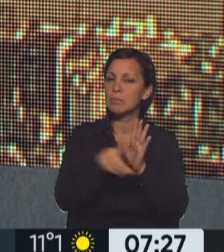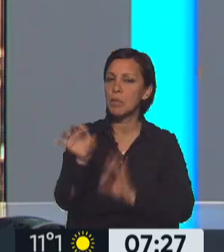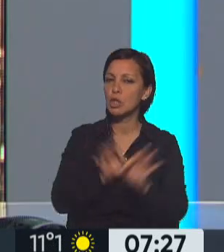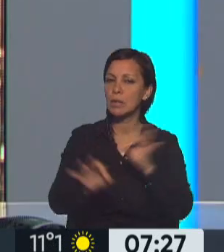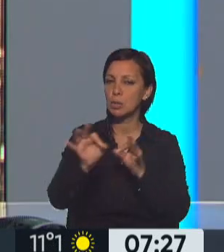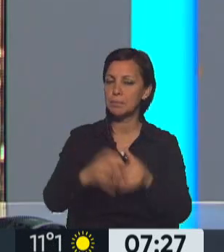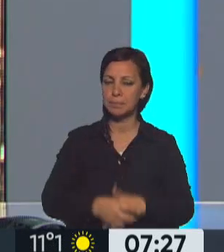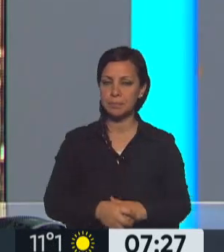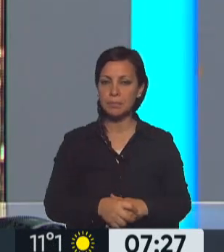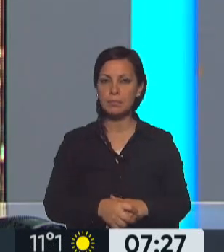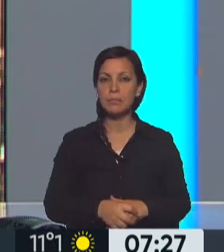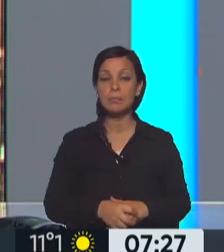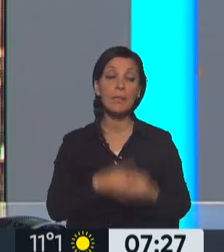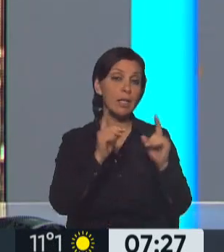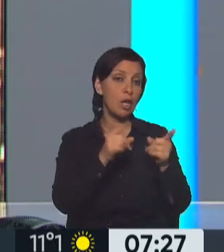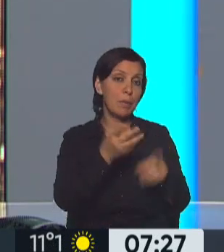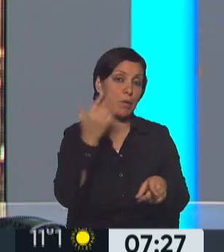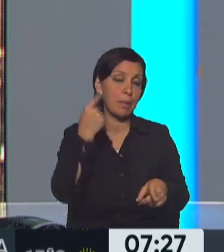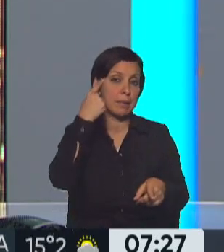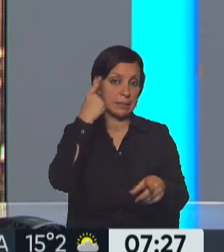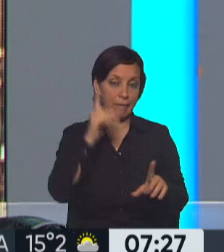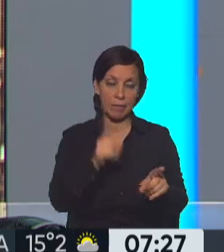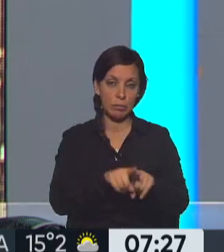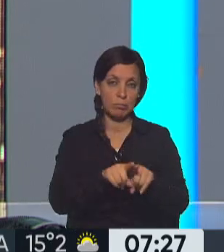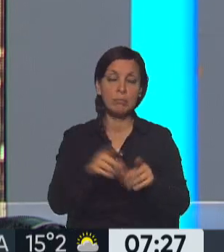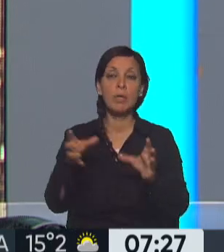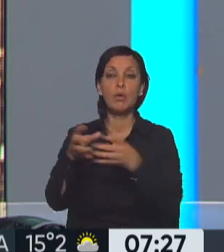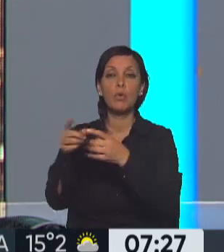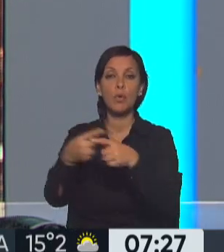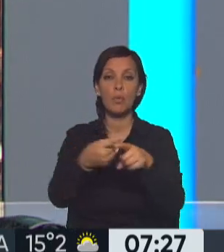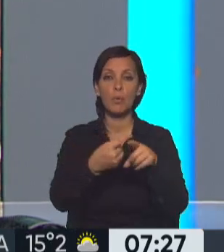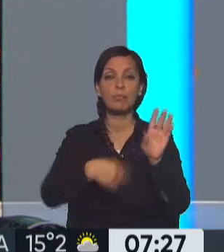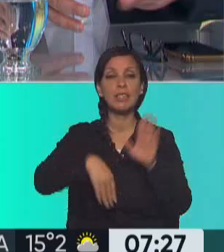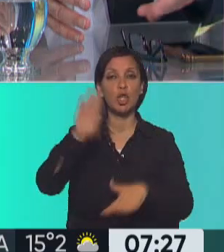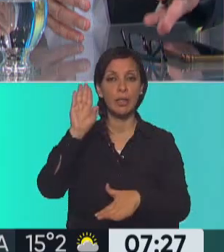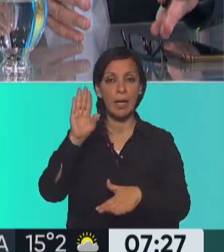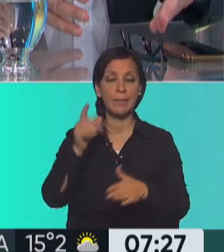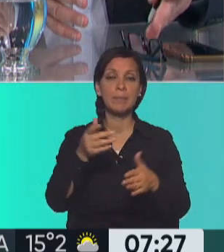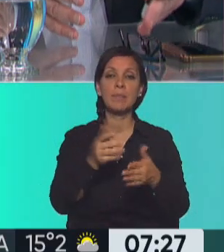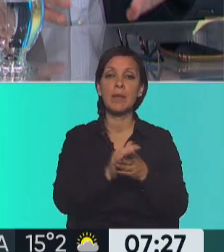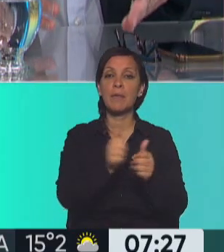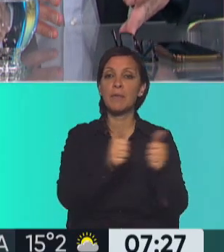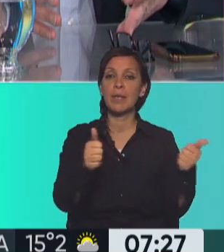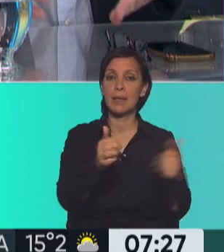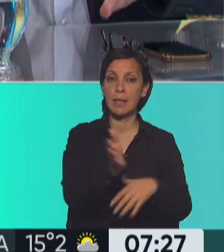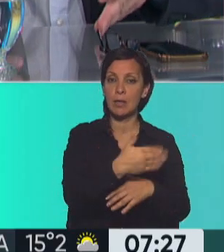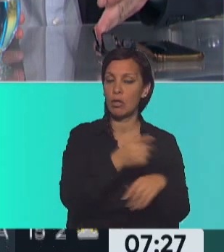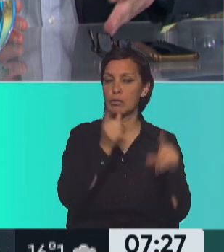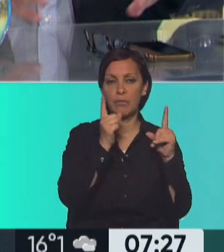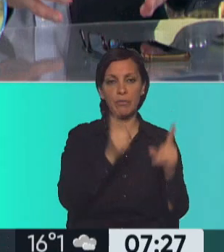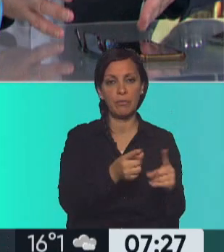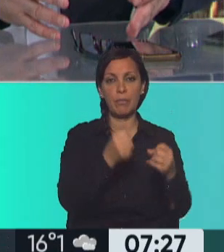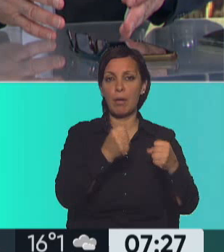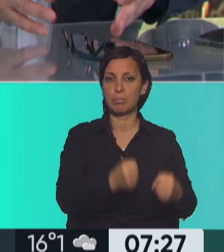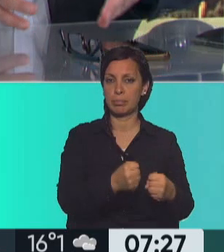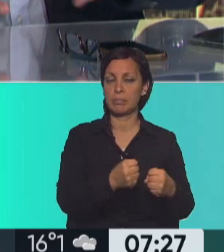Pasó lo que se esperaba. Pasó que cada uno de los bloques mayoritarios, el Frente de Todos, mantuvo su postura, es decir,